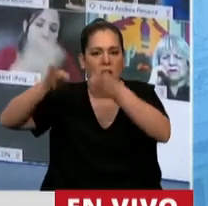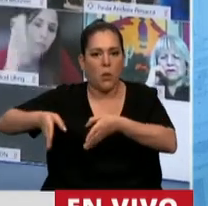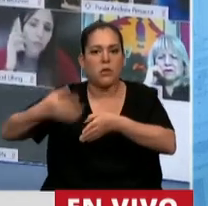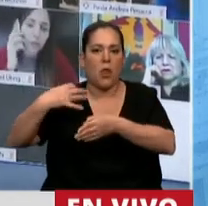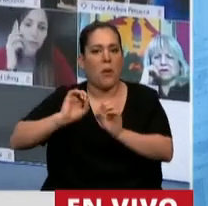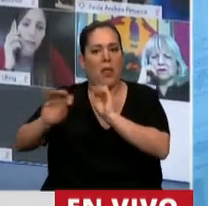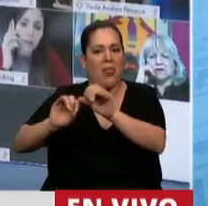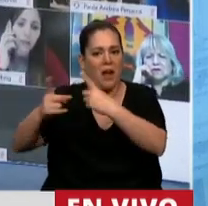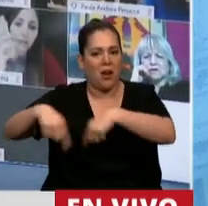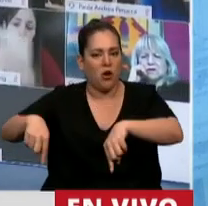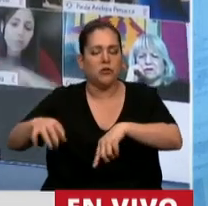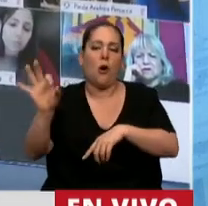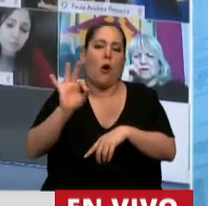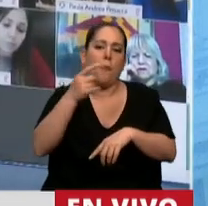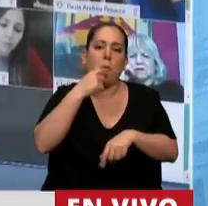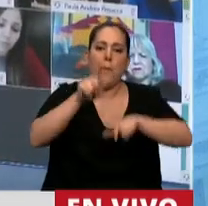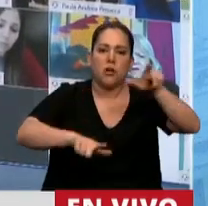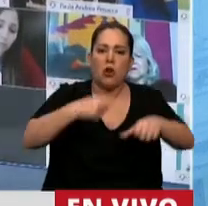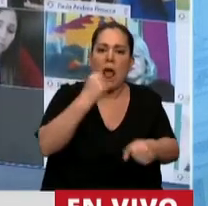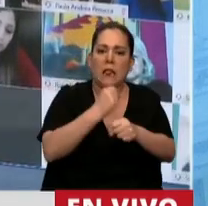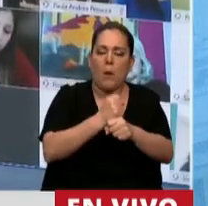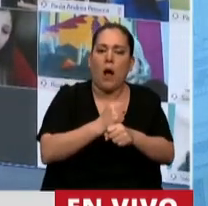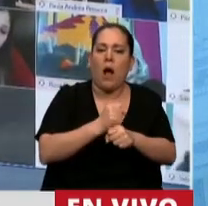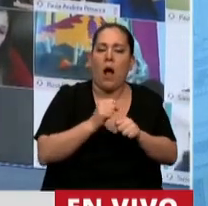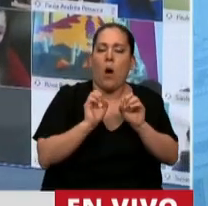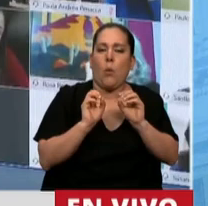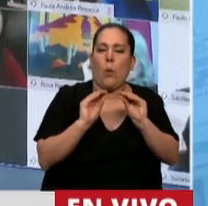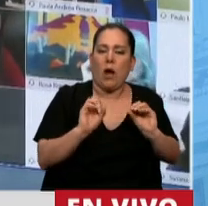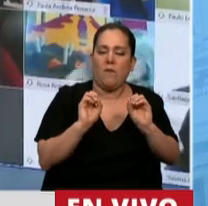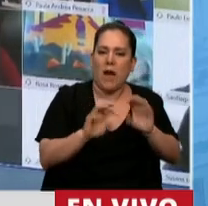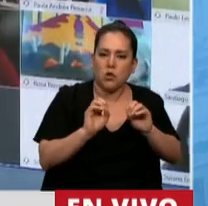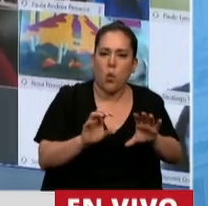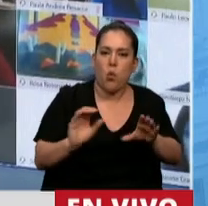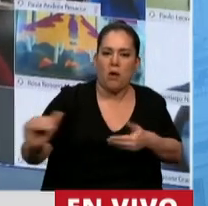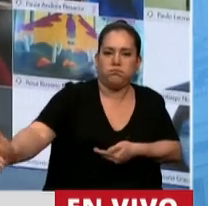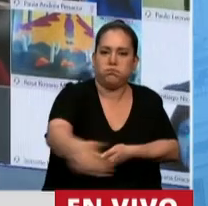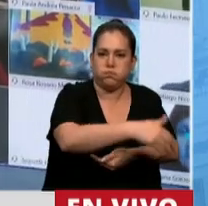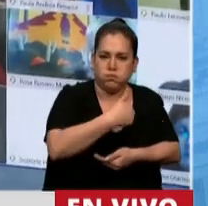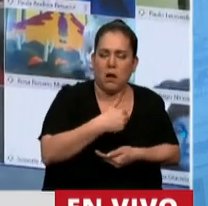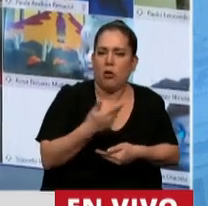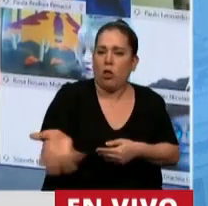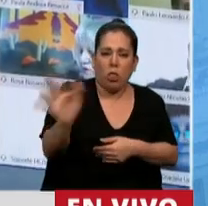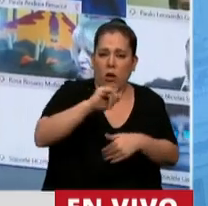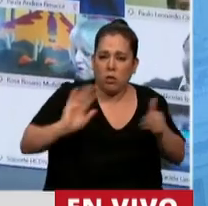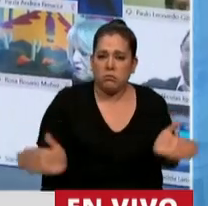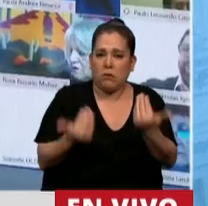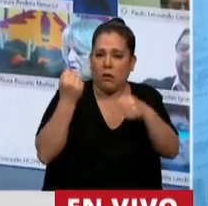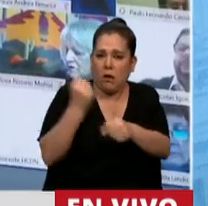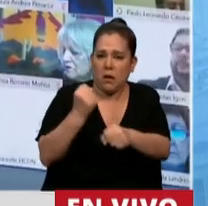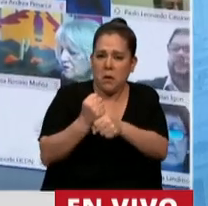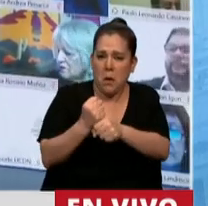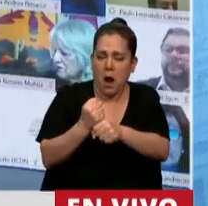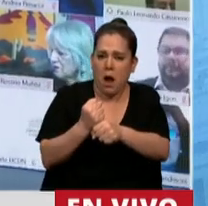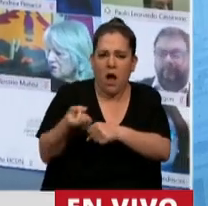la salud, recolectores de residuos, que todos los días tienen que levantarse para ir a trabajar, qué raro privilegio